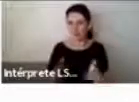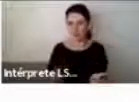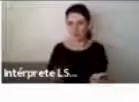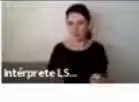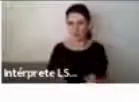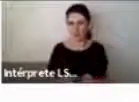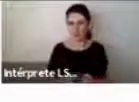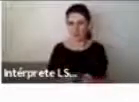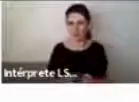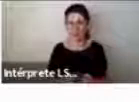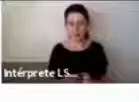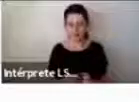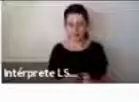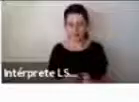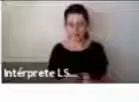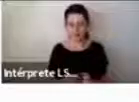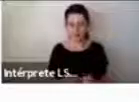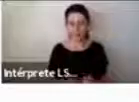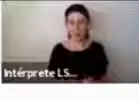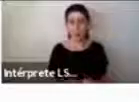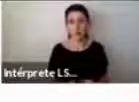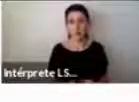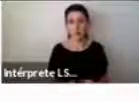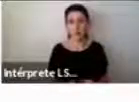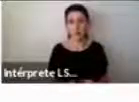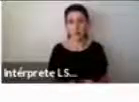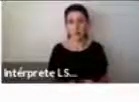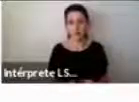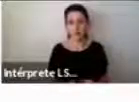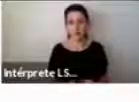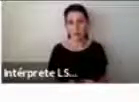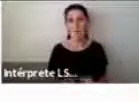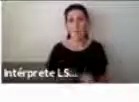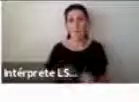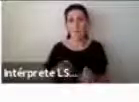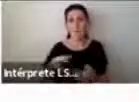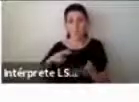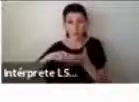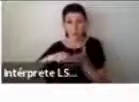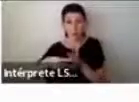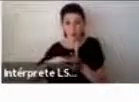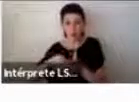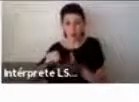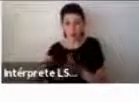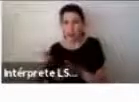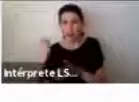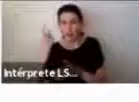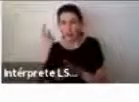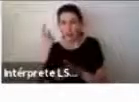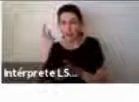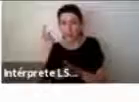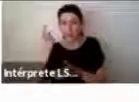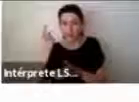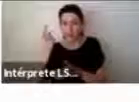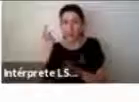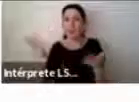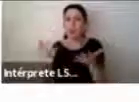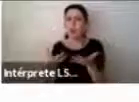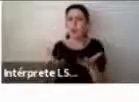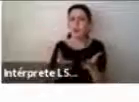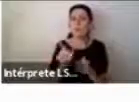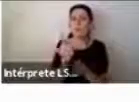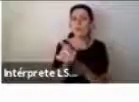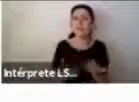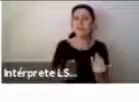de entender que el trastorno es un problema en sí, es cómo nos relacionamos con las personas que pueden requerir más apoyos dentro